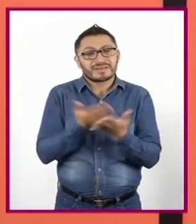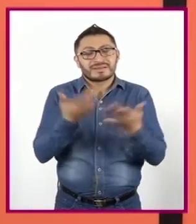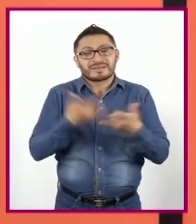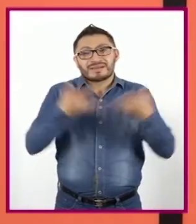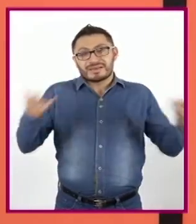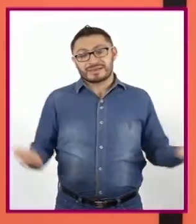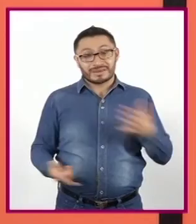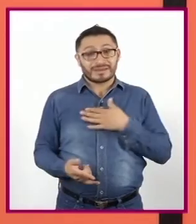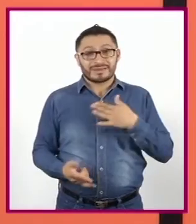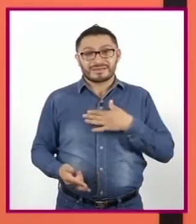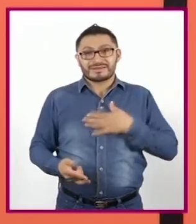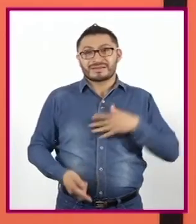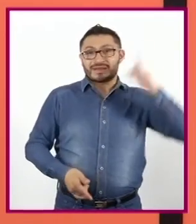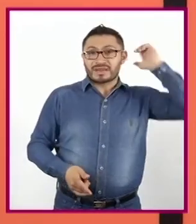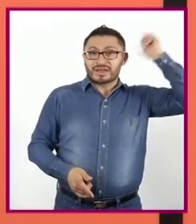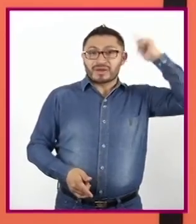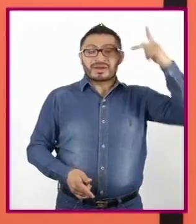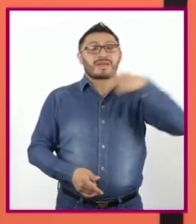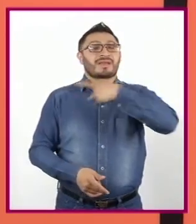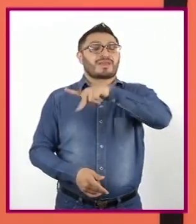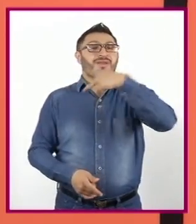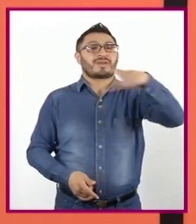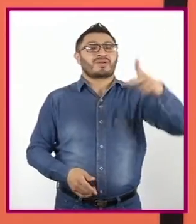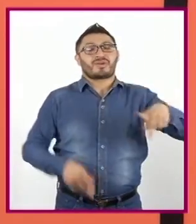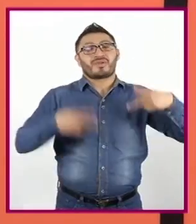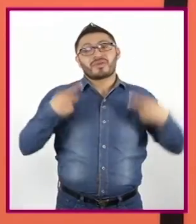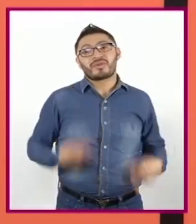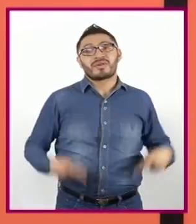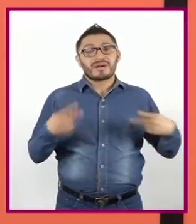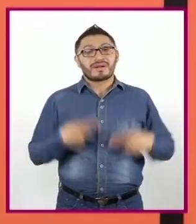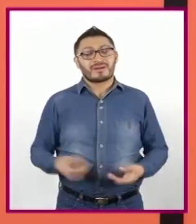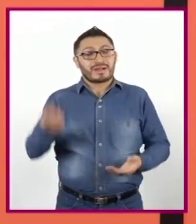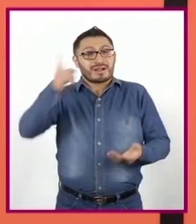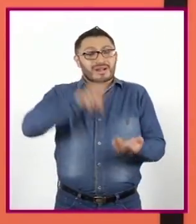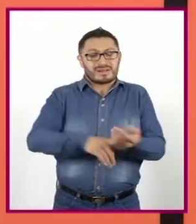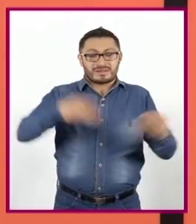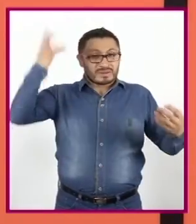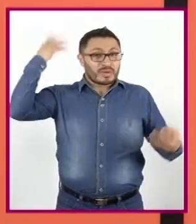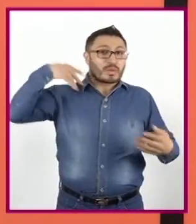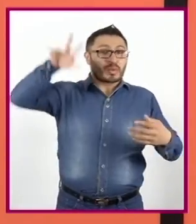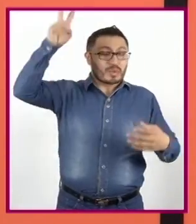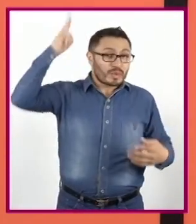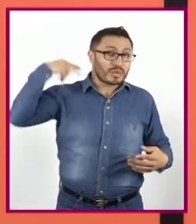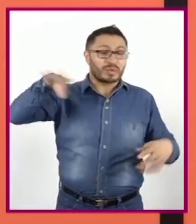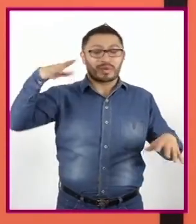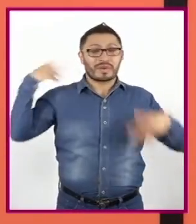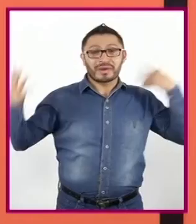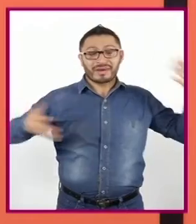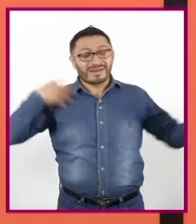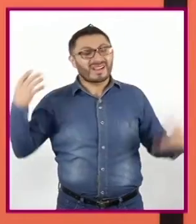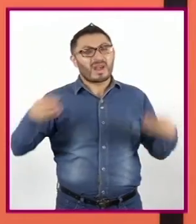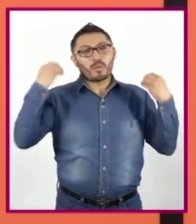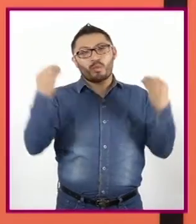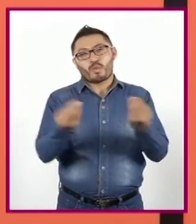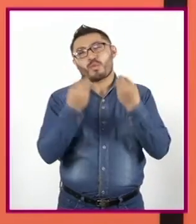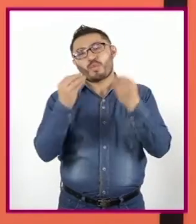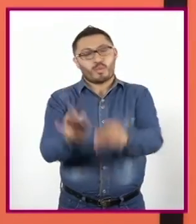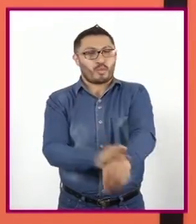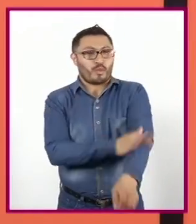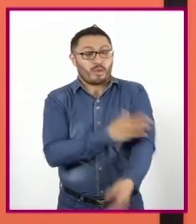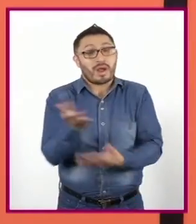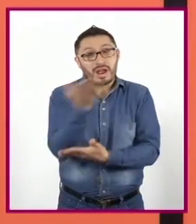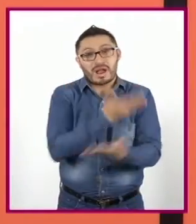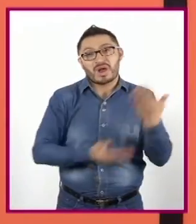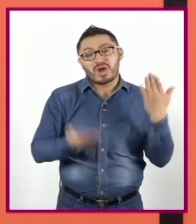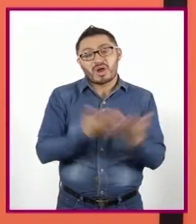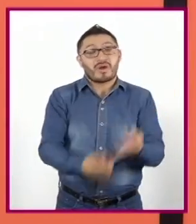historia Ojalá Sus personajes Tengan aventuras Aún más emocionantes Y nos las puedan Compartir con